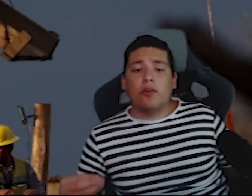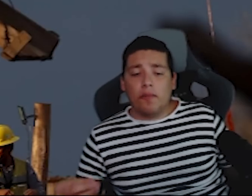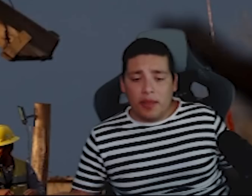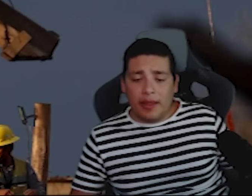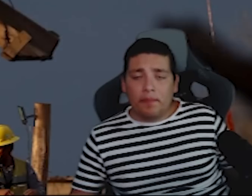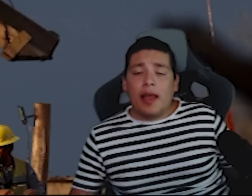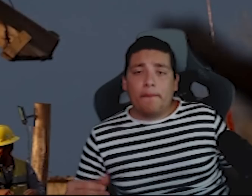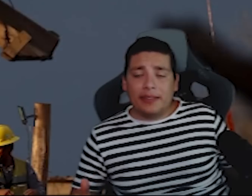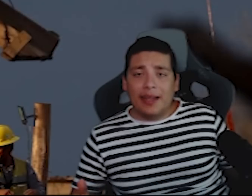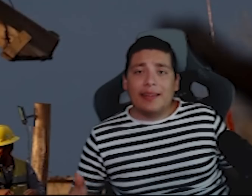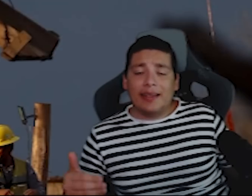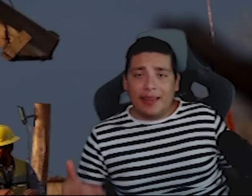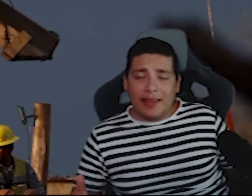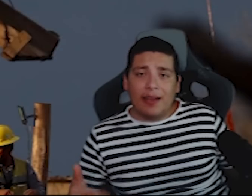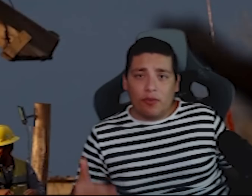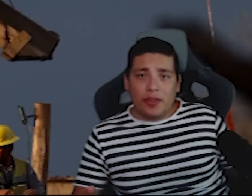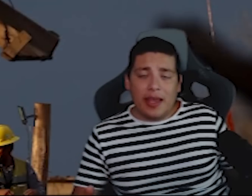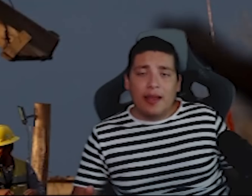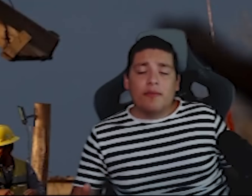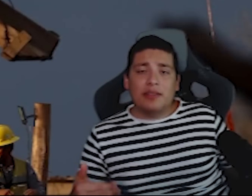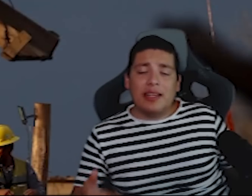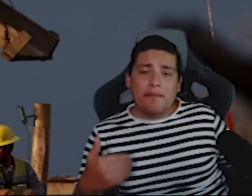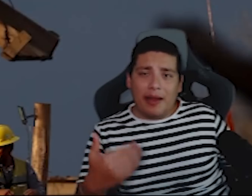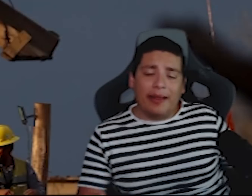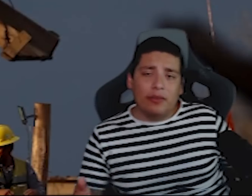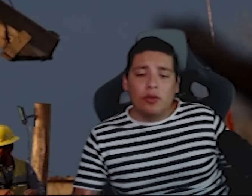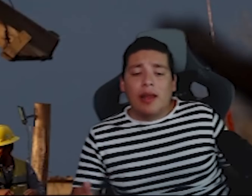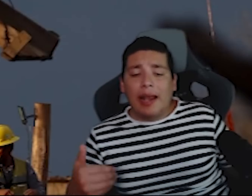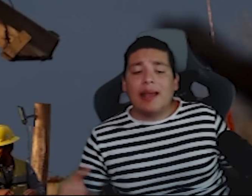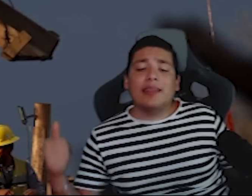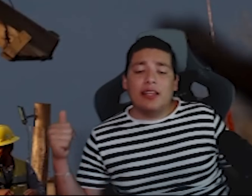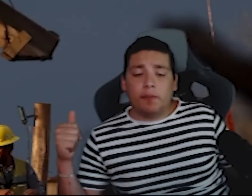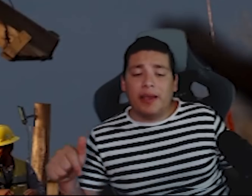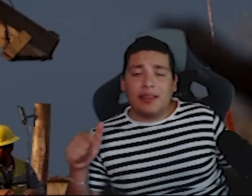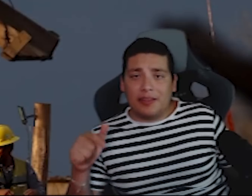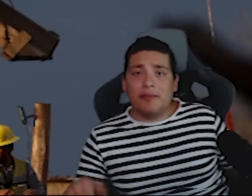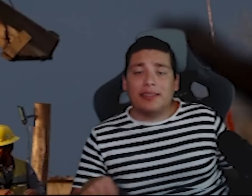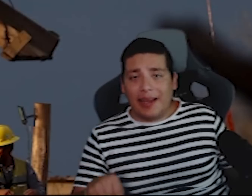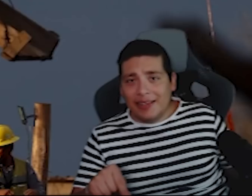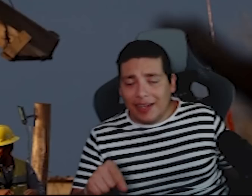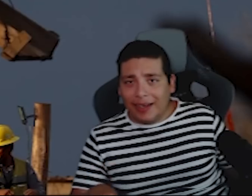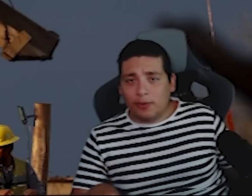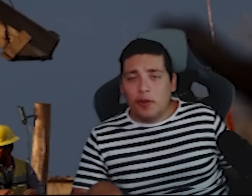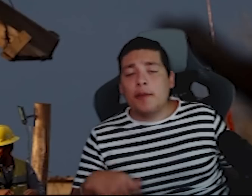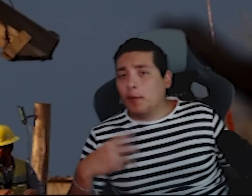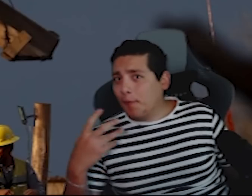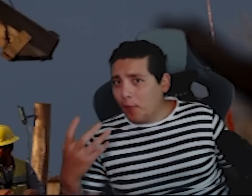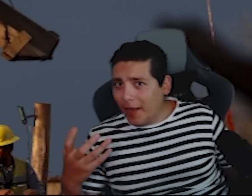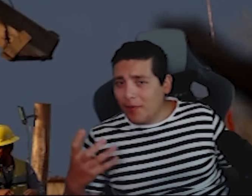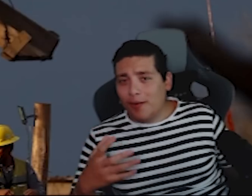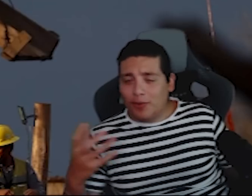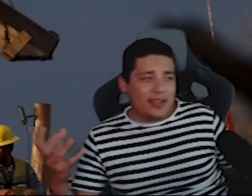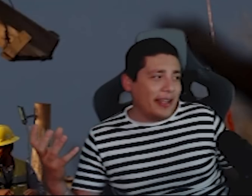sigan con vida a pesar de que día con día pues siguen bajando las expectativas en este caso y